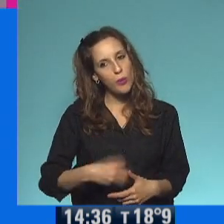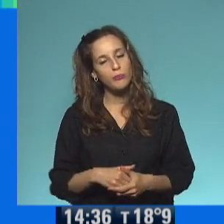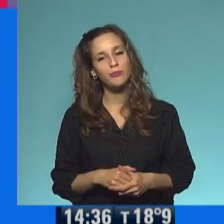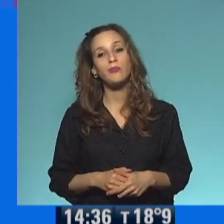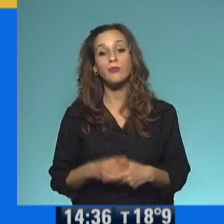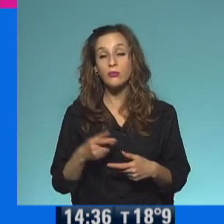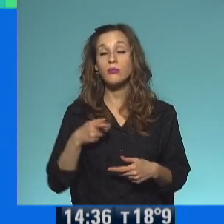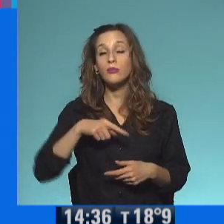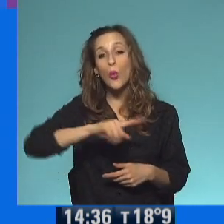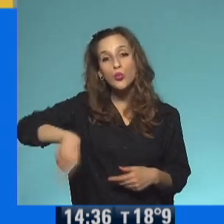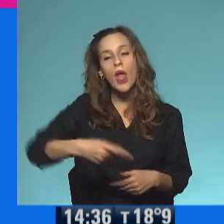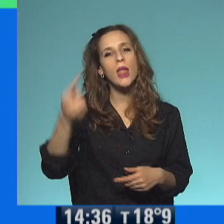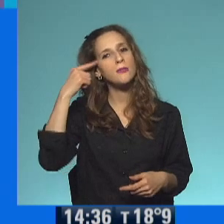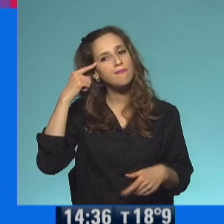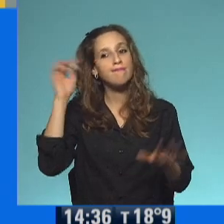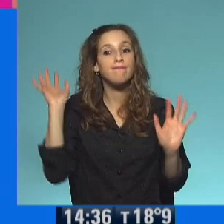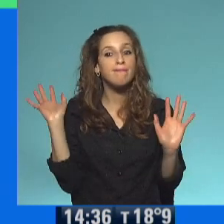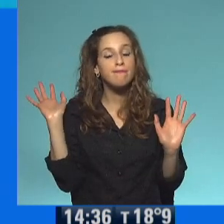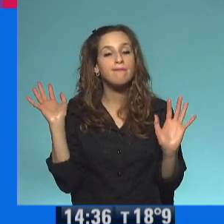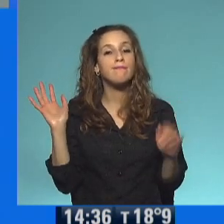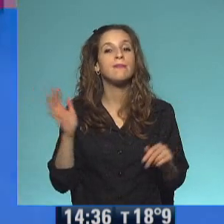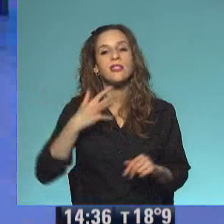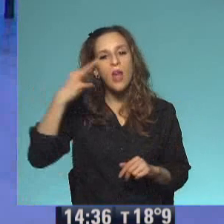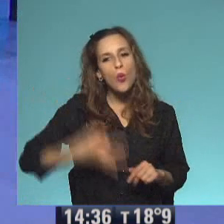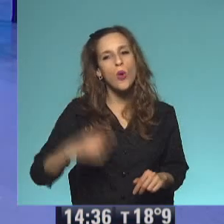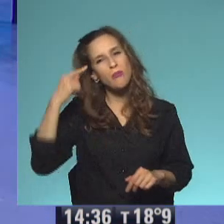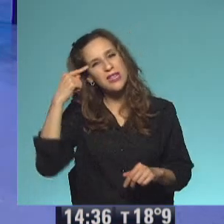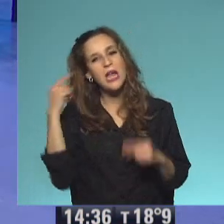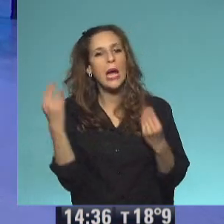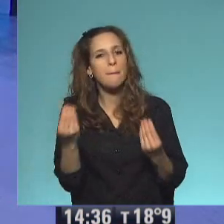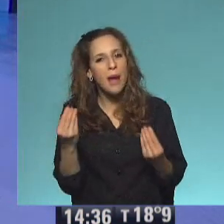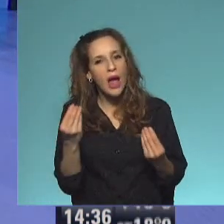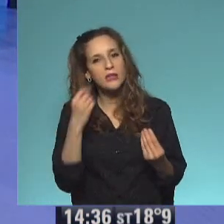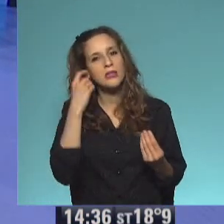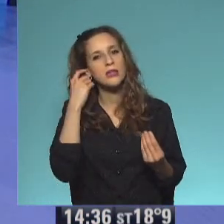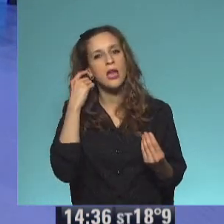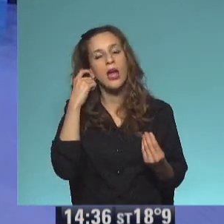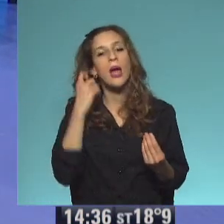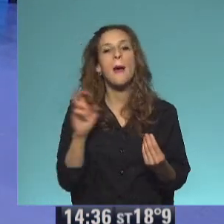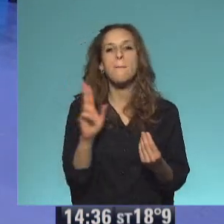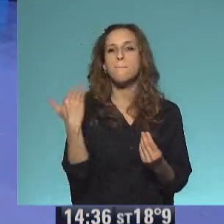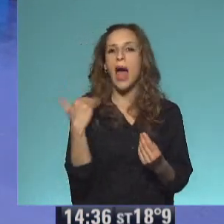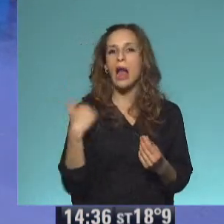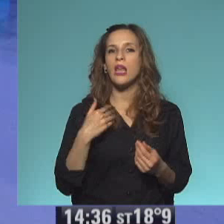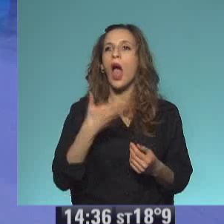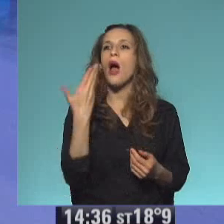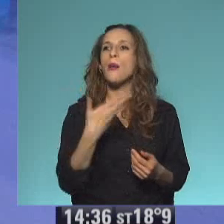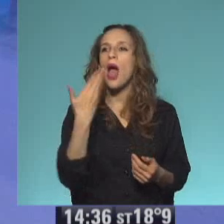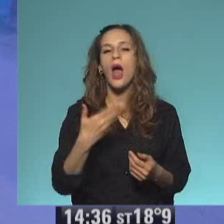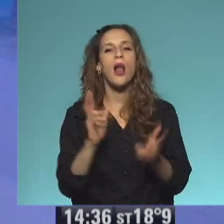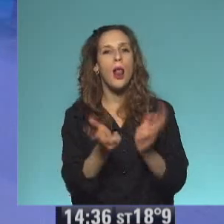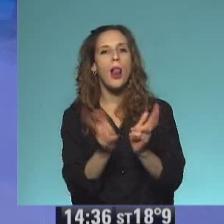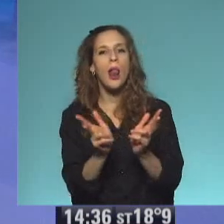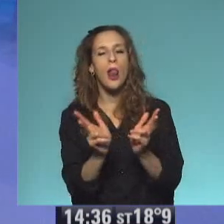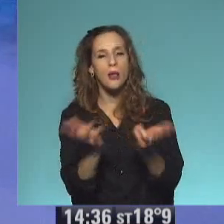Y ustedes se preguntarán, se preguntarán. Verán, ¿qué pasa? ¿Qué pasa que es solo Magalí la que lee y nos cuenta de los